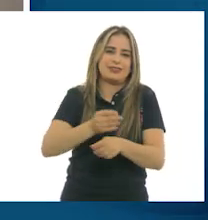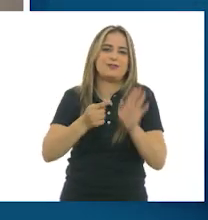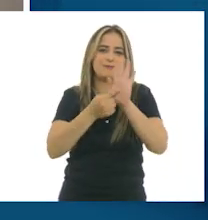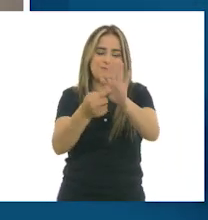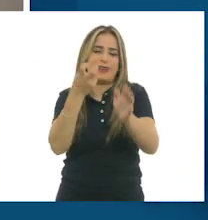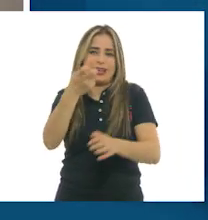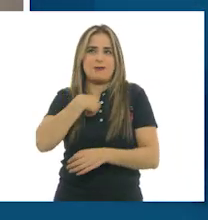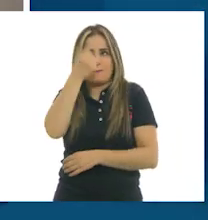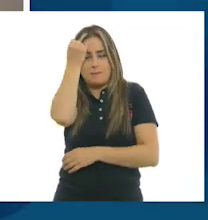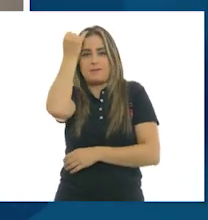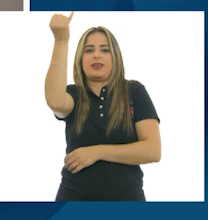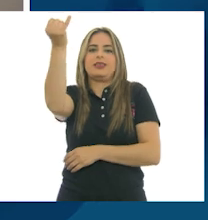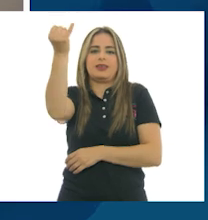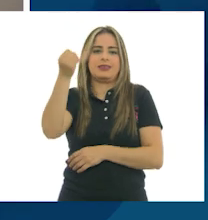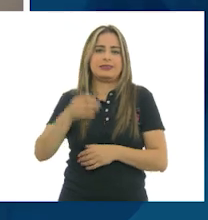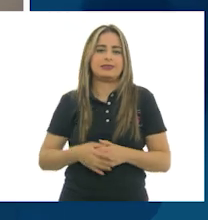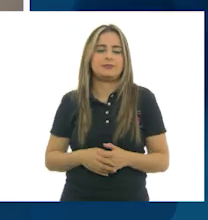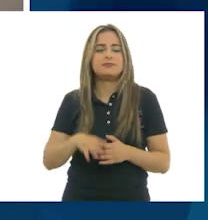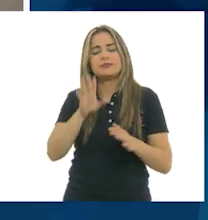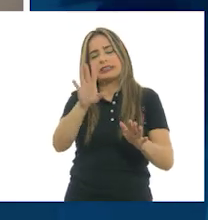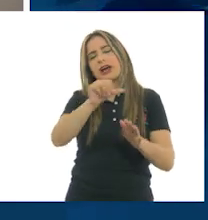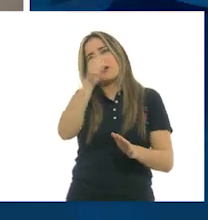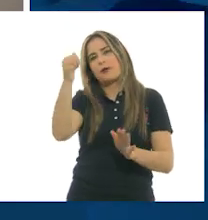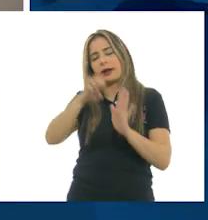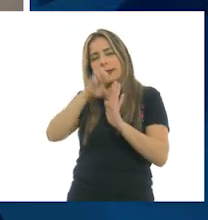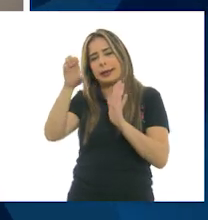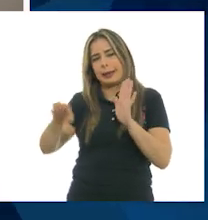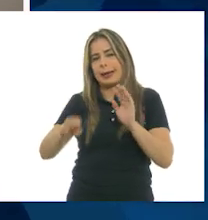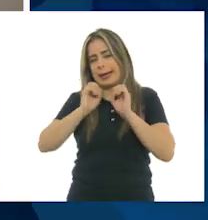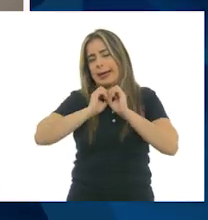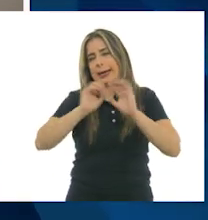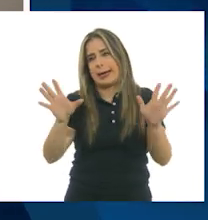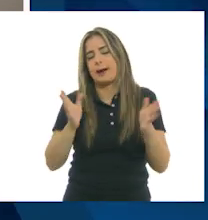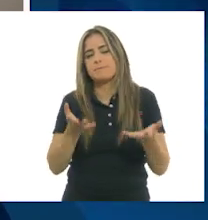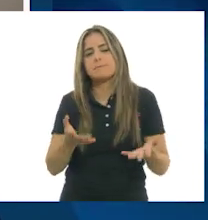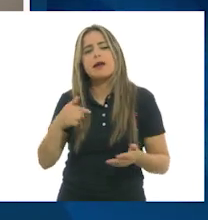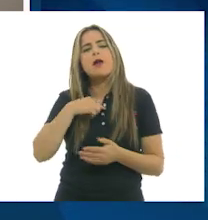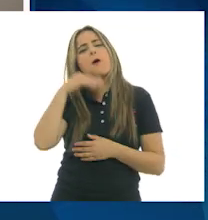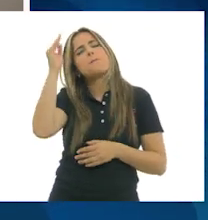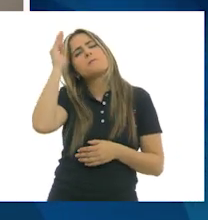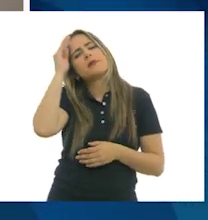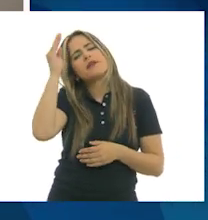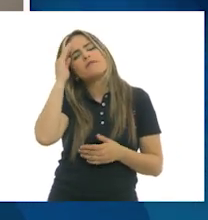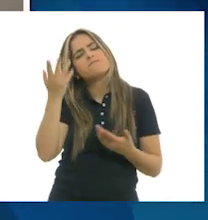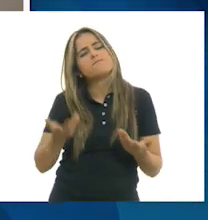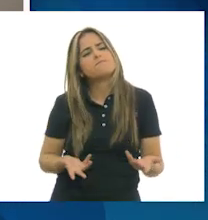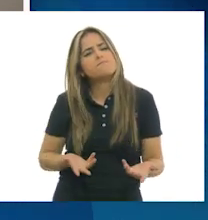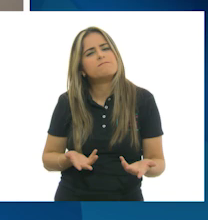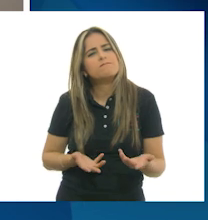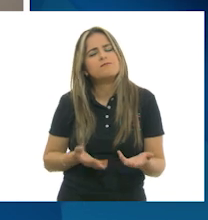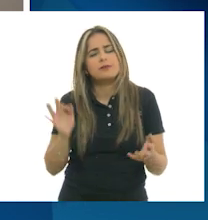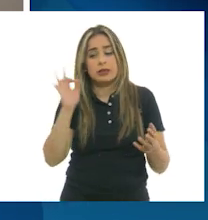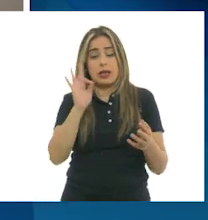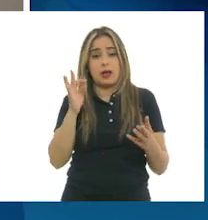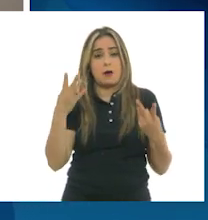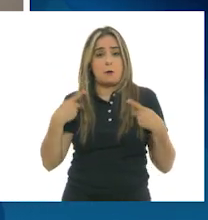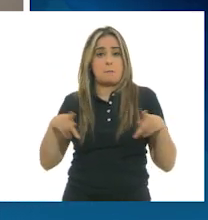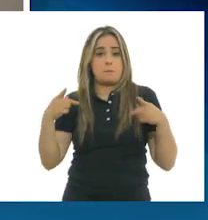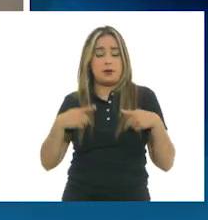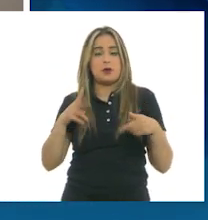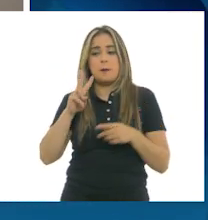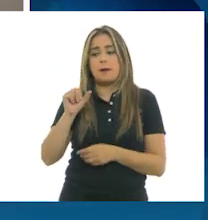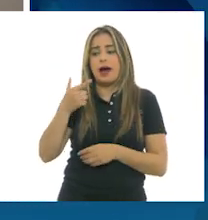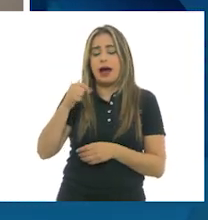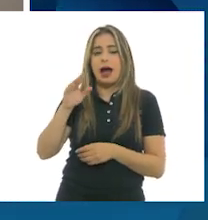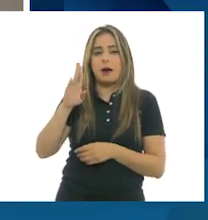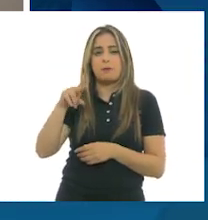Para ponerles esto en un ejemplo más claro, pienso en el personaje del vagabundo de